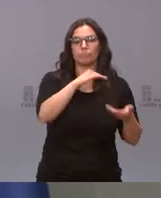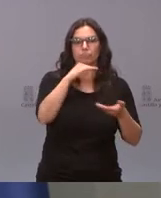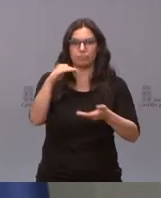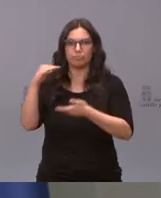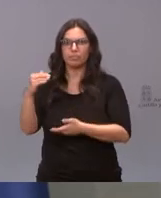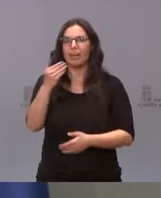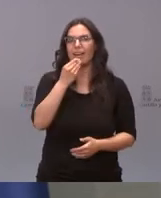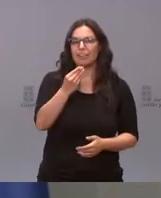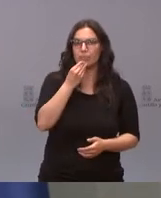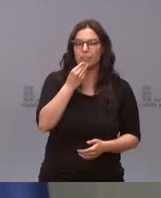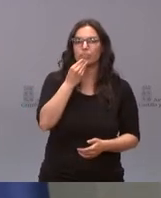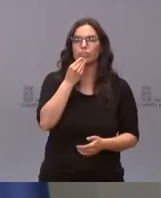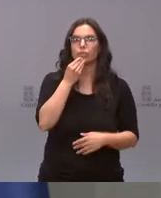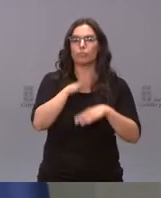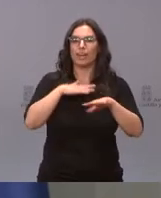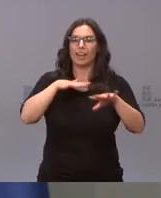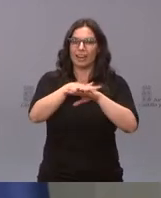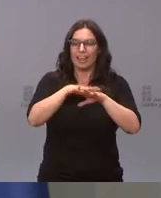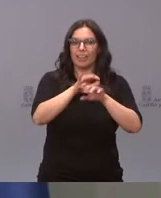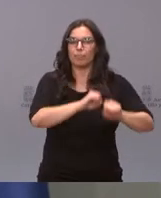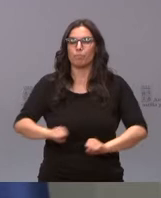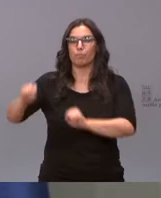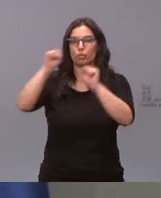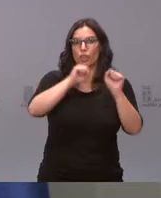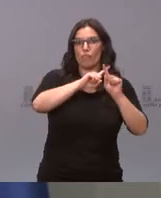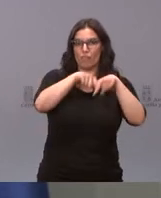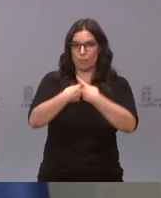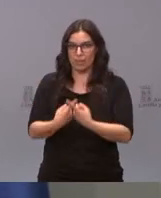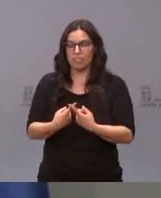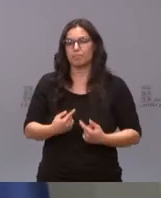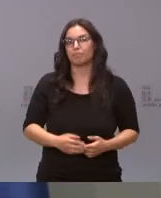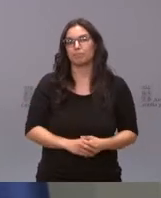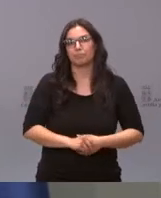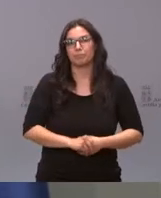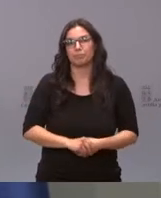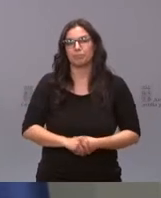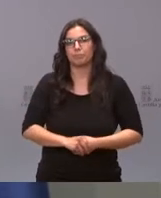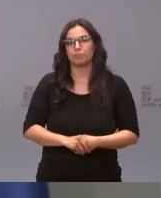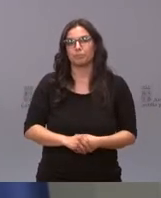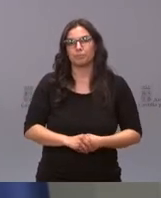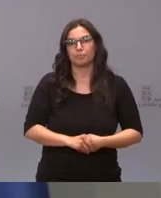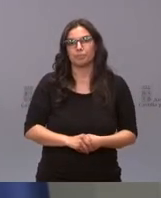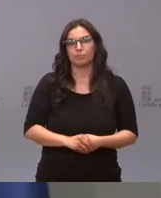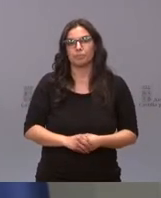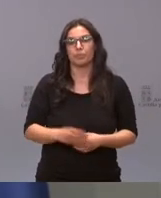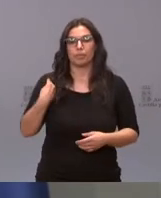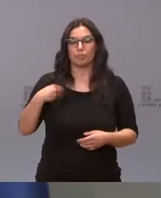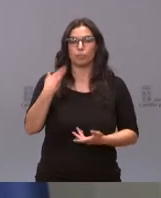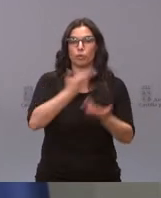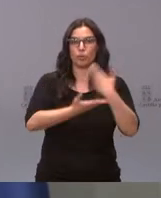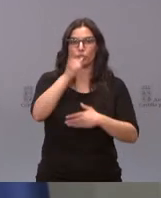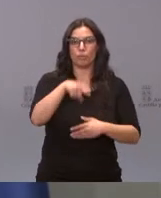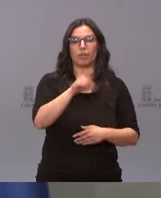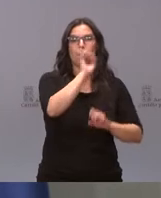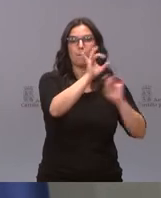de alimentos a la Red de Protección a las Familias, a través de la Federación de los Bancos de Alimentos de Castilla y